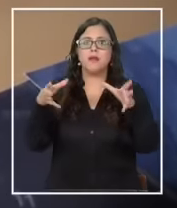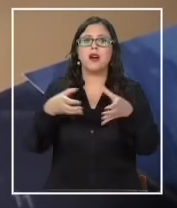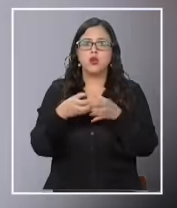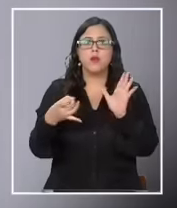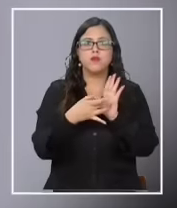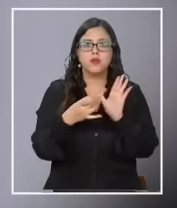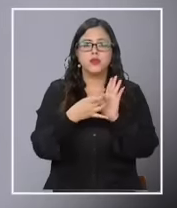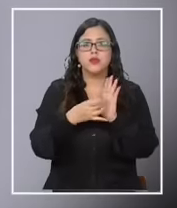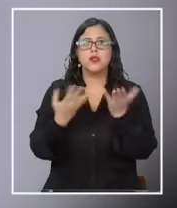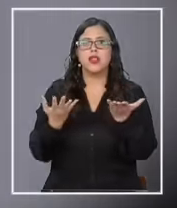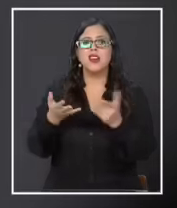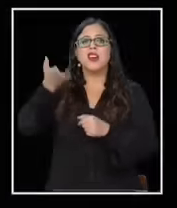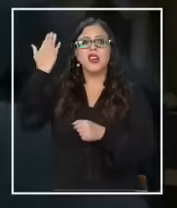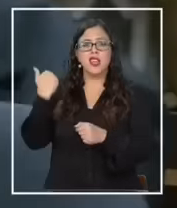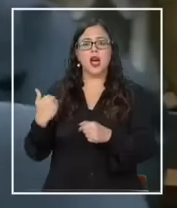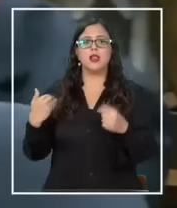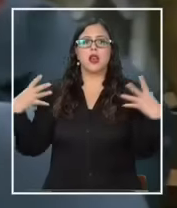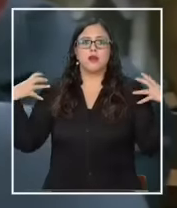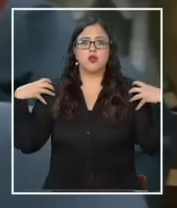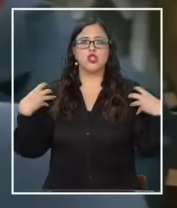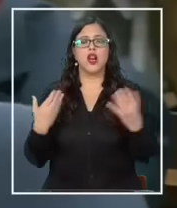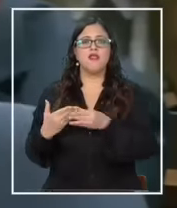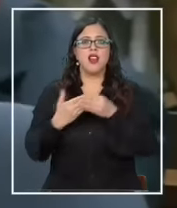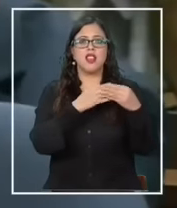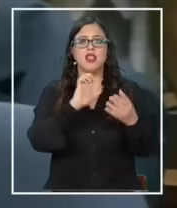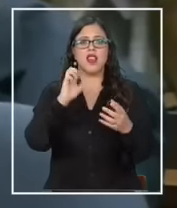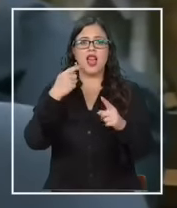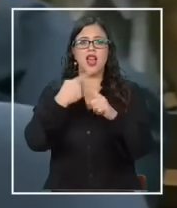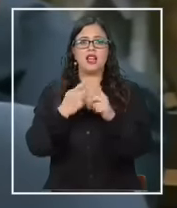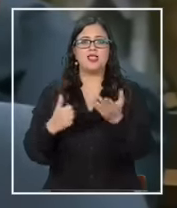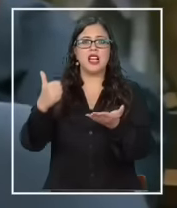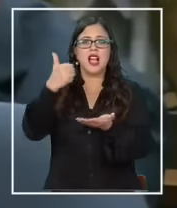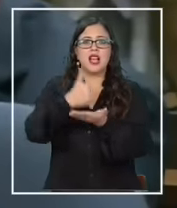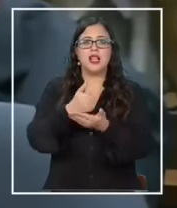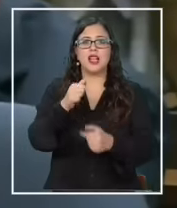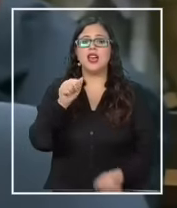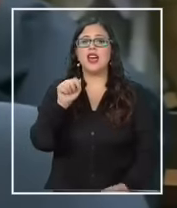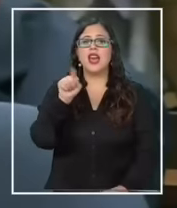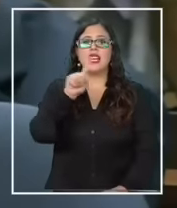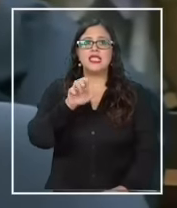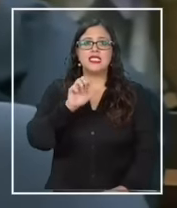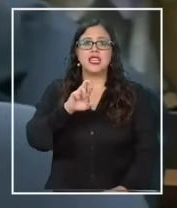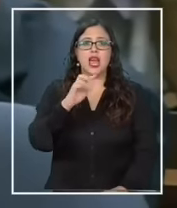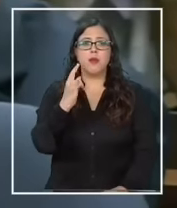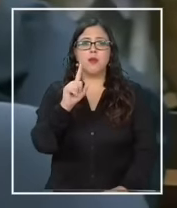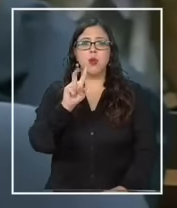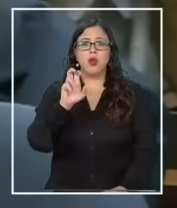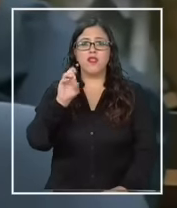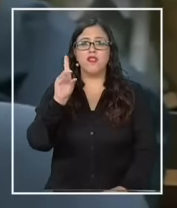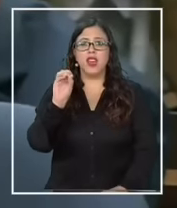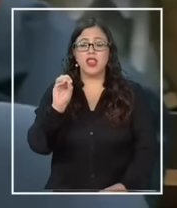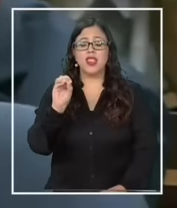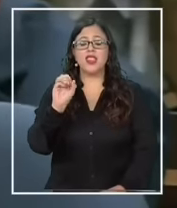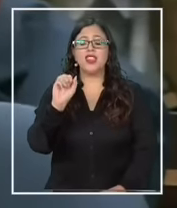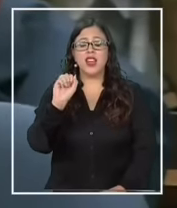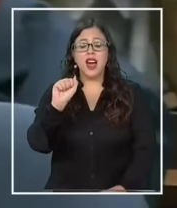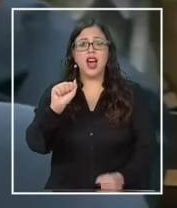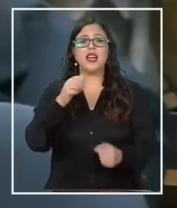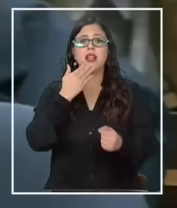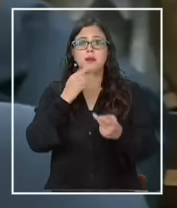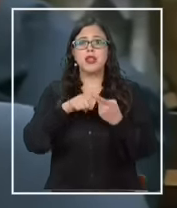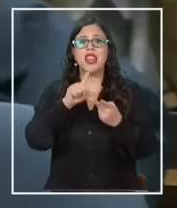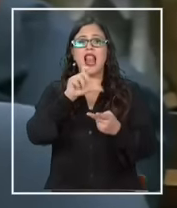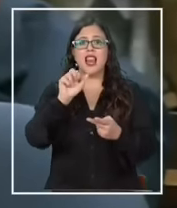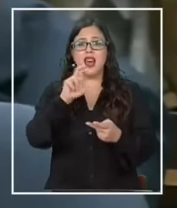liderada por el entonces jefe comunal. Era función del imputado Renato Sepúlveda de Nebel, y luego de la imputada Antonia Larraín Prieto,